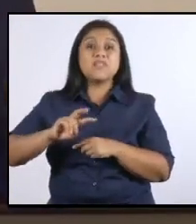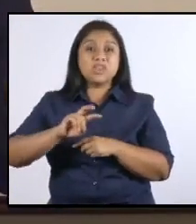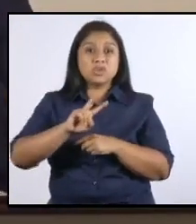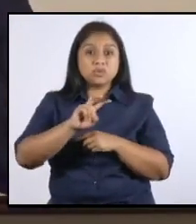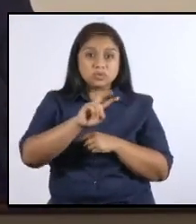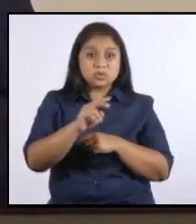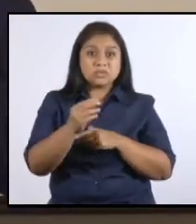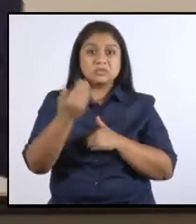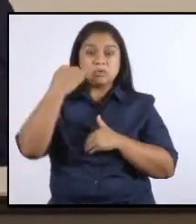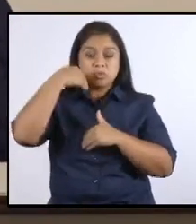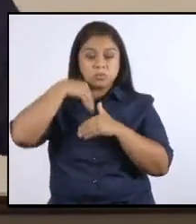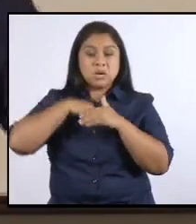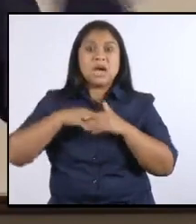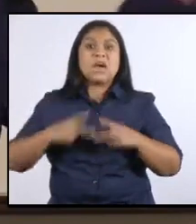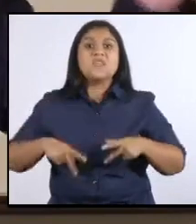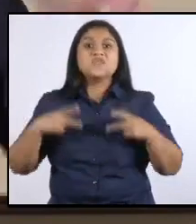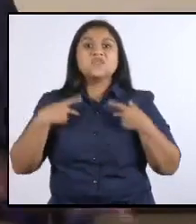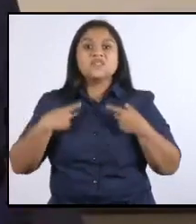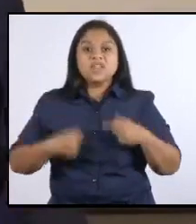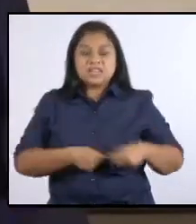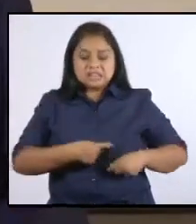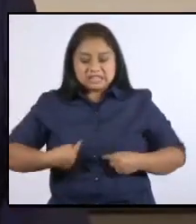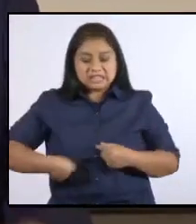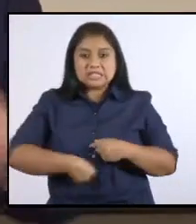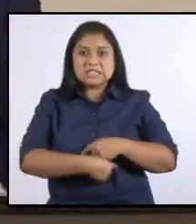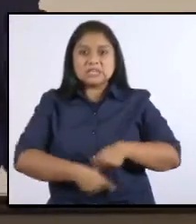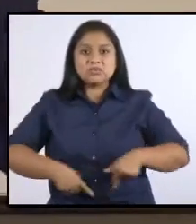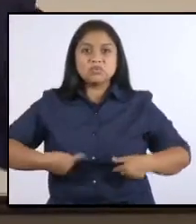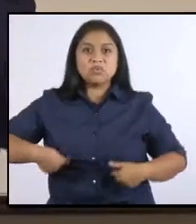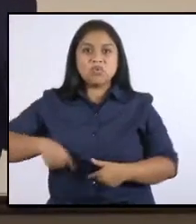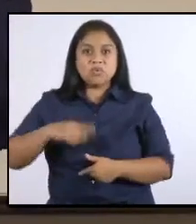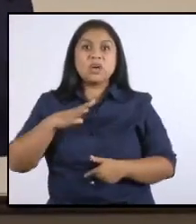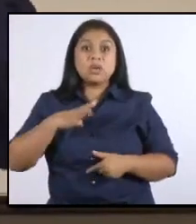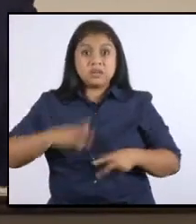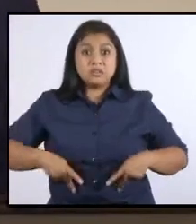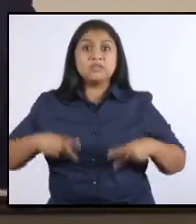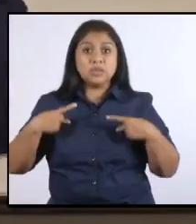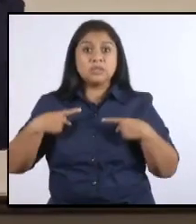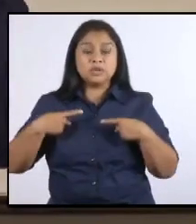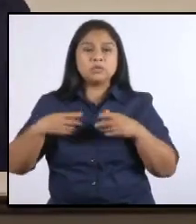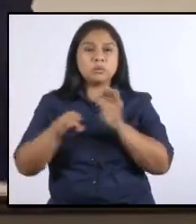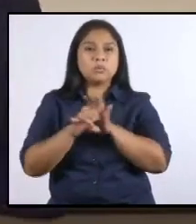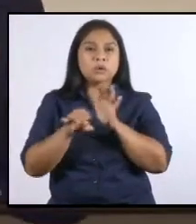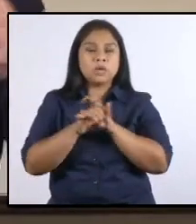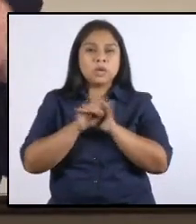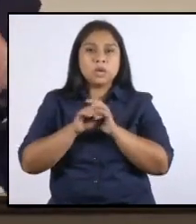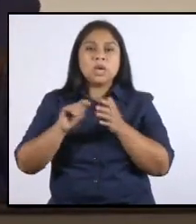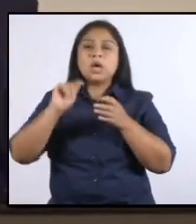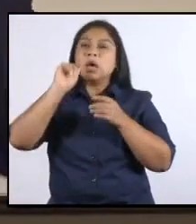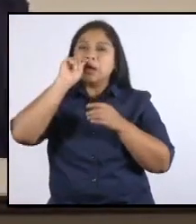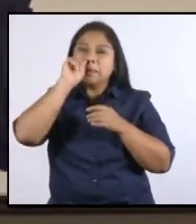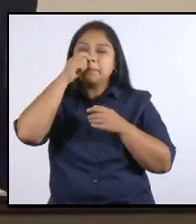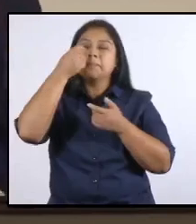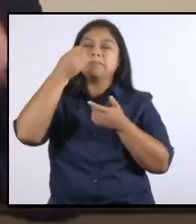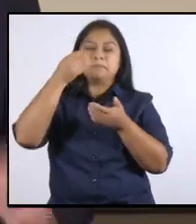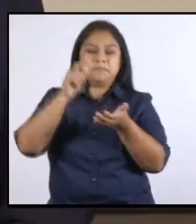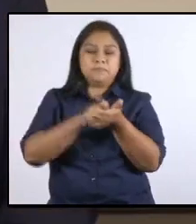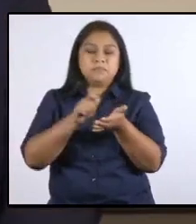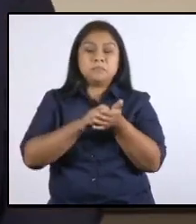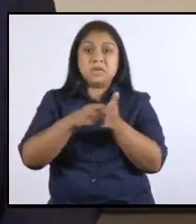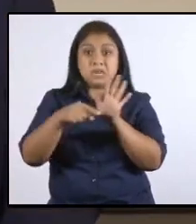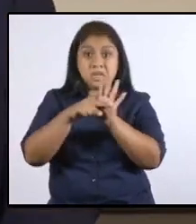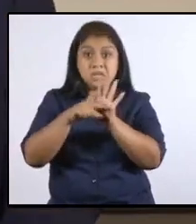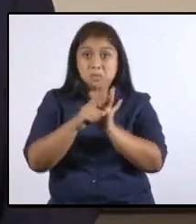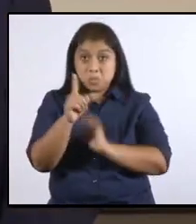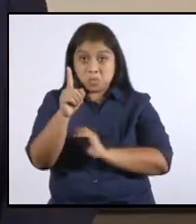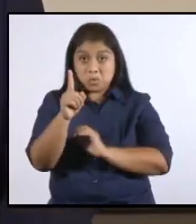vivir dentro del intestino unos días más. Si a la persona le hacemos el hisopado uno y lo soltamos porque sale negativo,